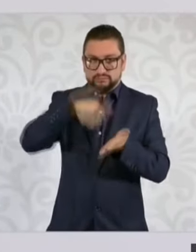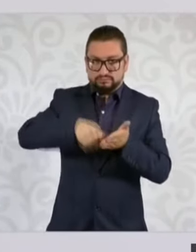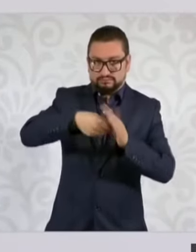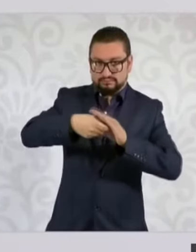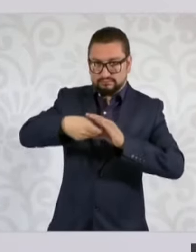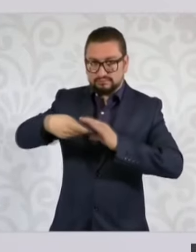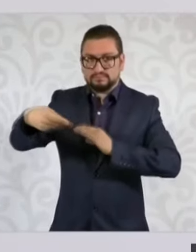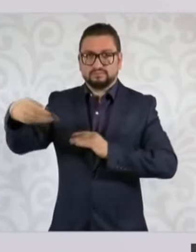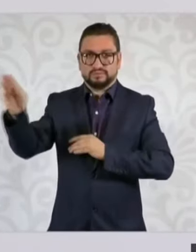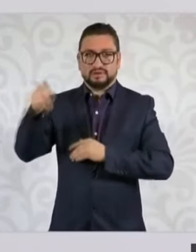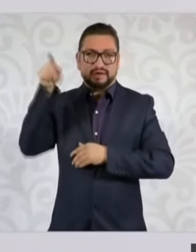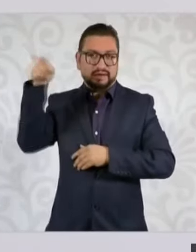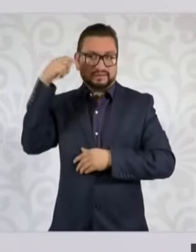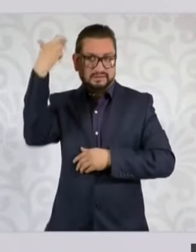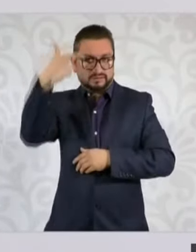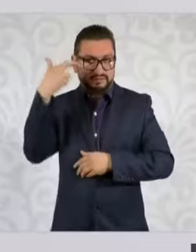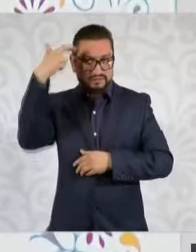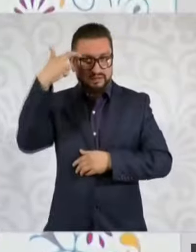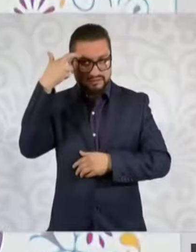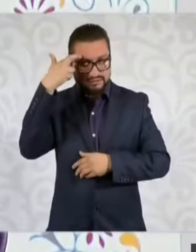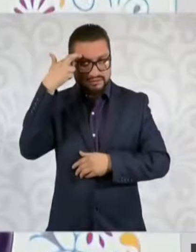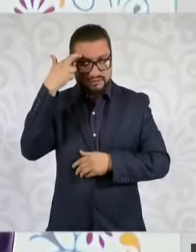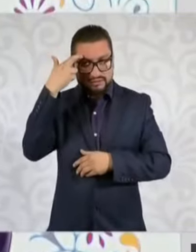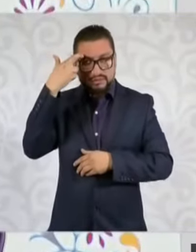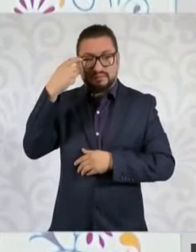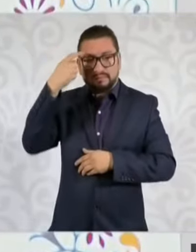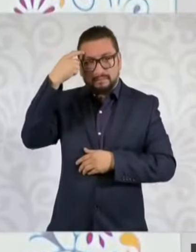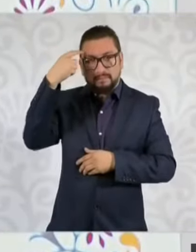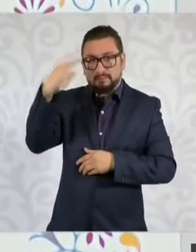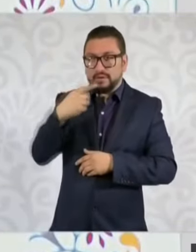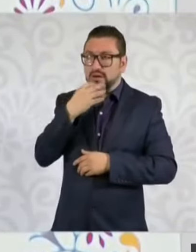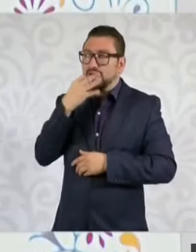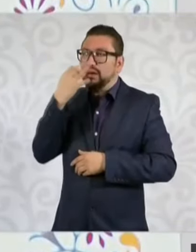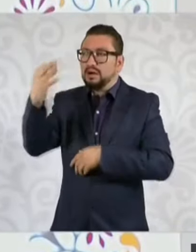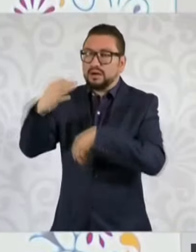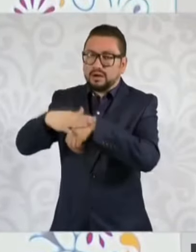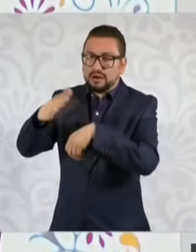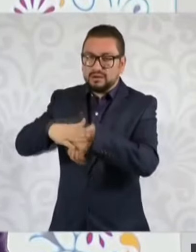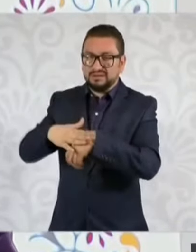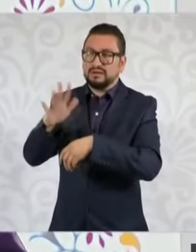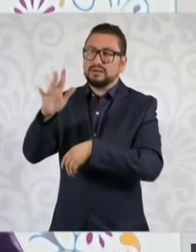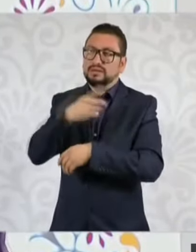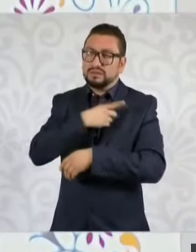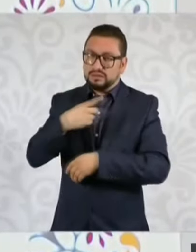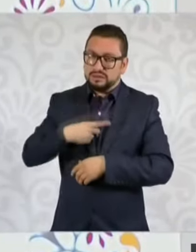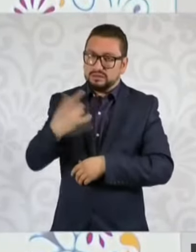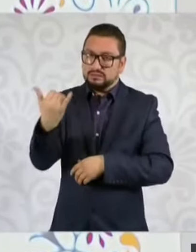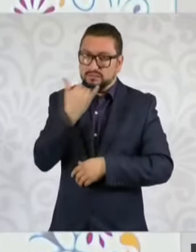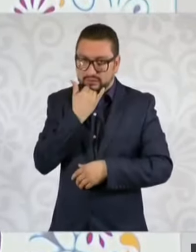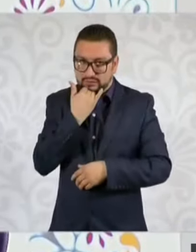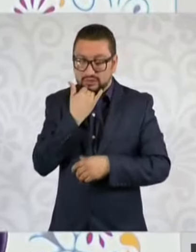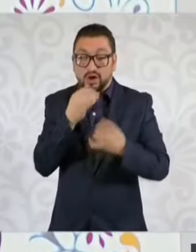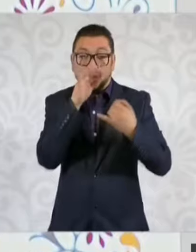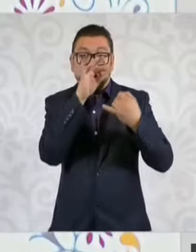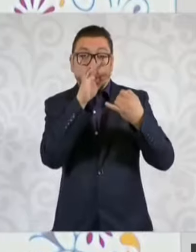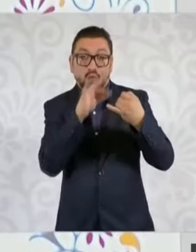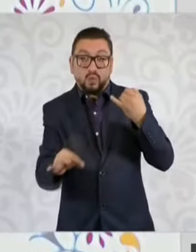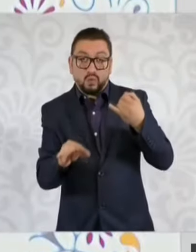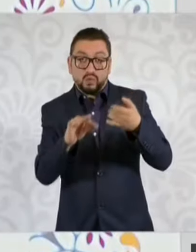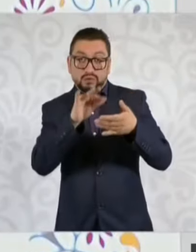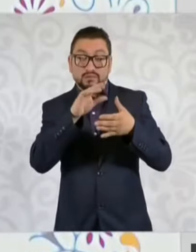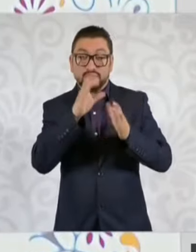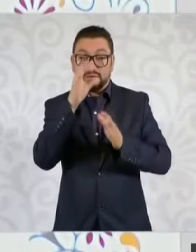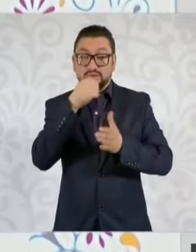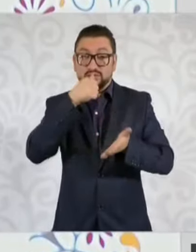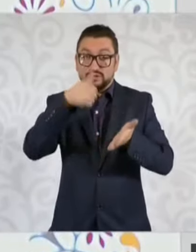sus argumentos para una disculpa. En la parte última de la carta, si ustedes la